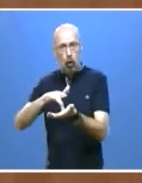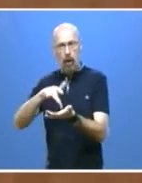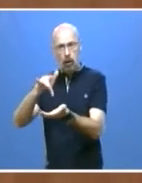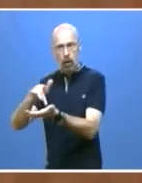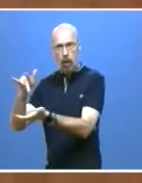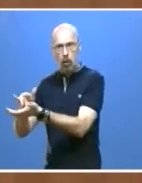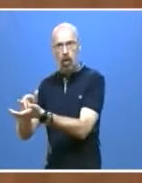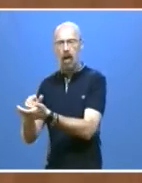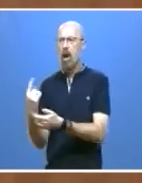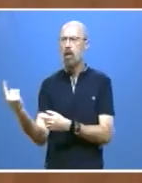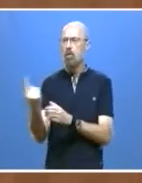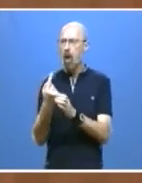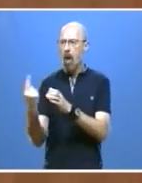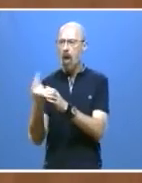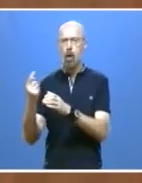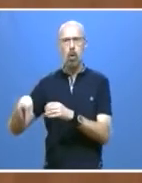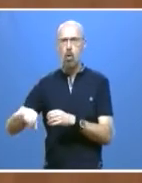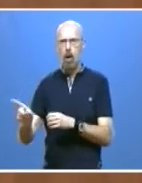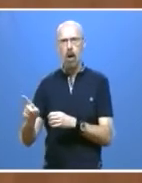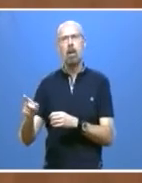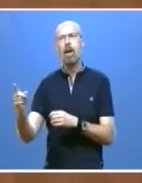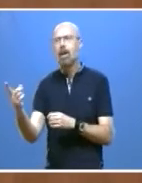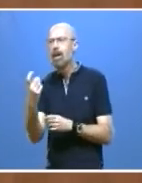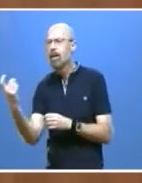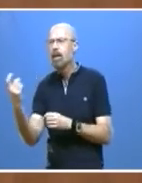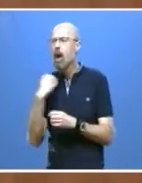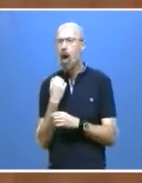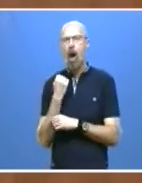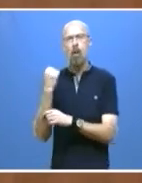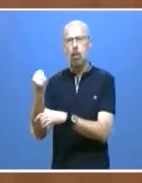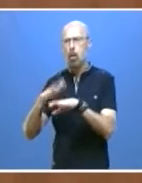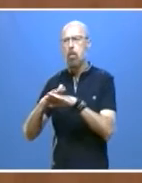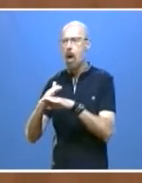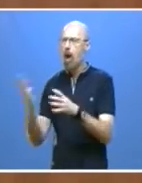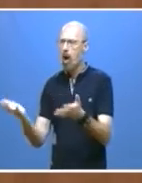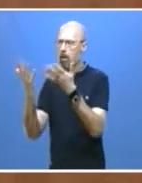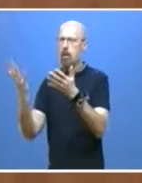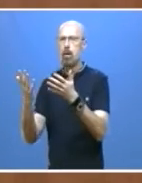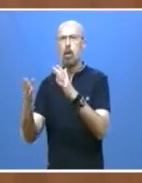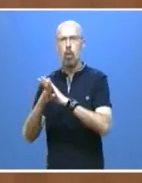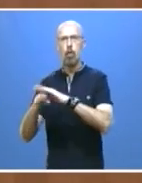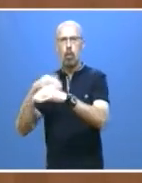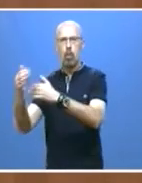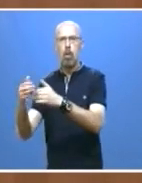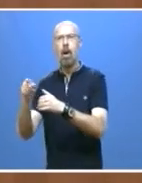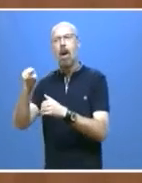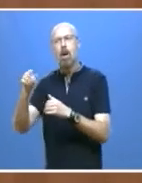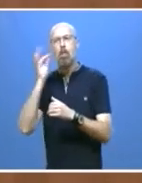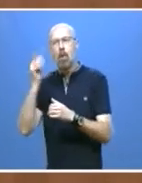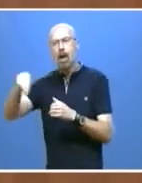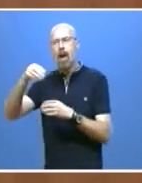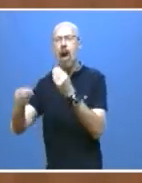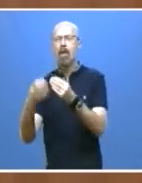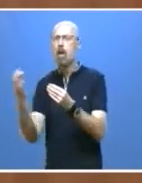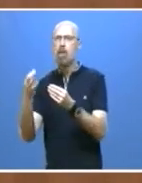solas. Estamos para ayudarlas a salir adelante. Lo que tienen que hacer es denunciar es dar el paso.